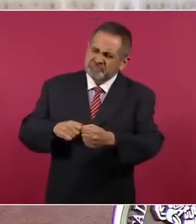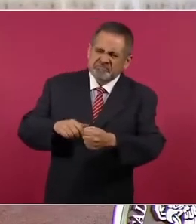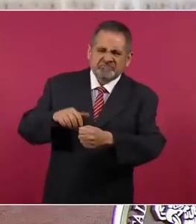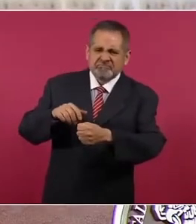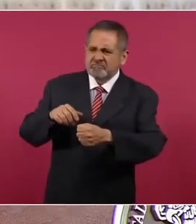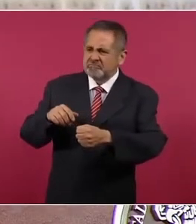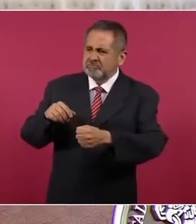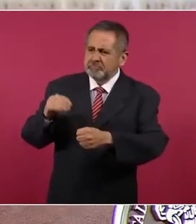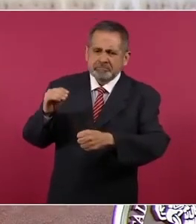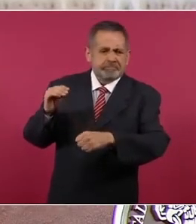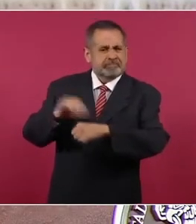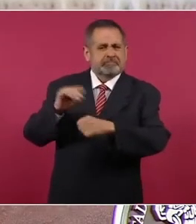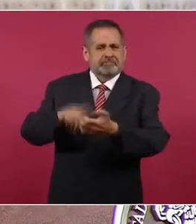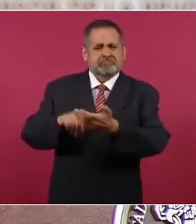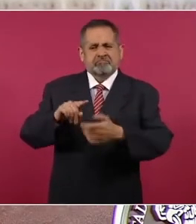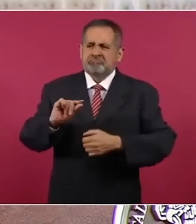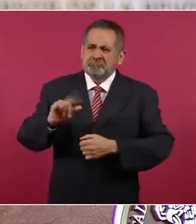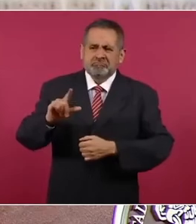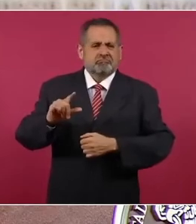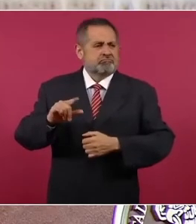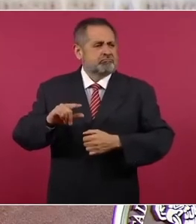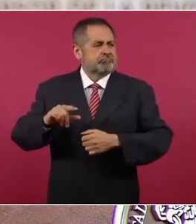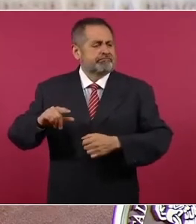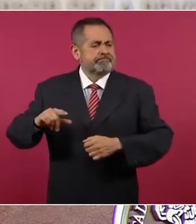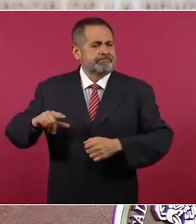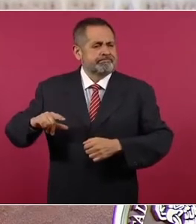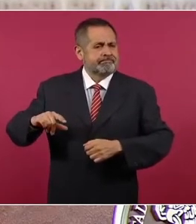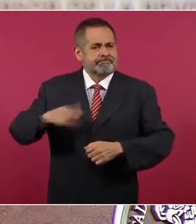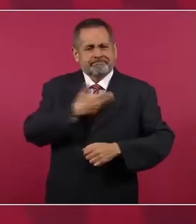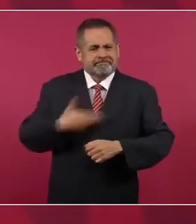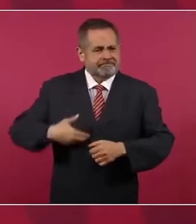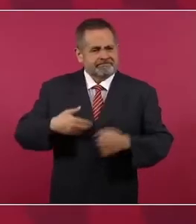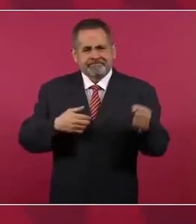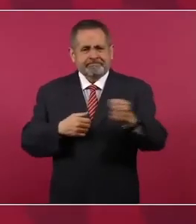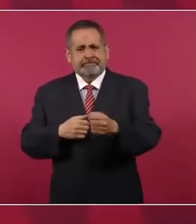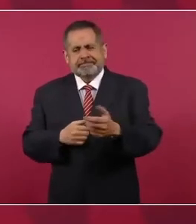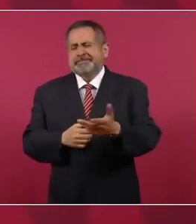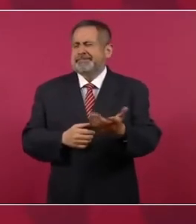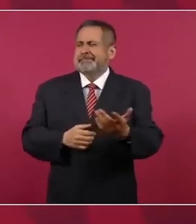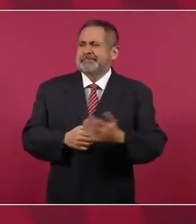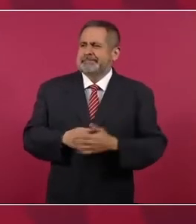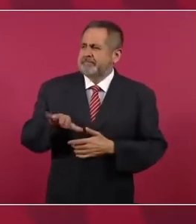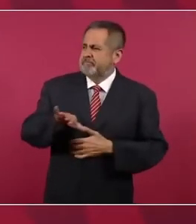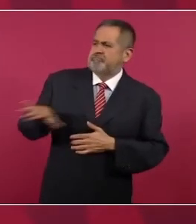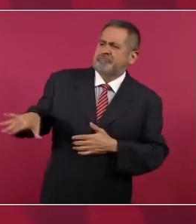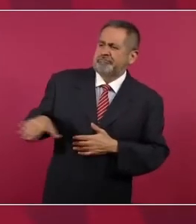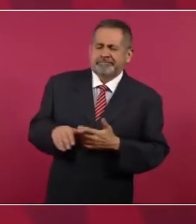autoridades utilizando